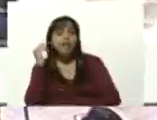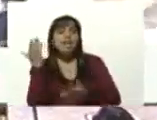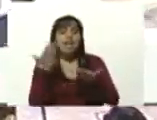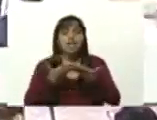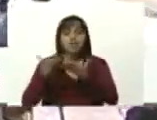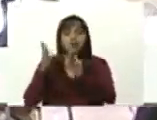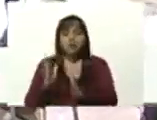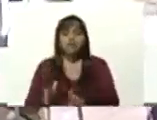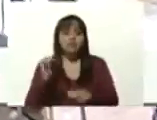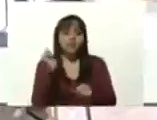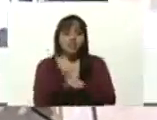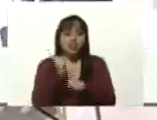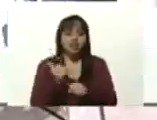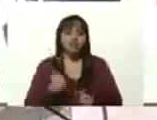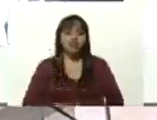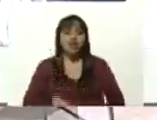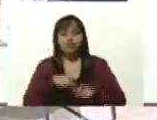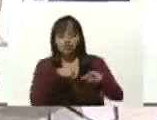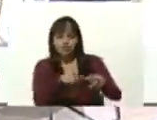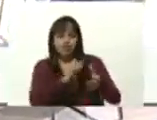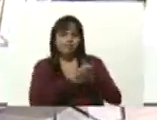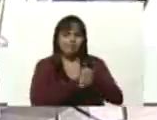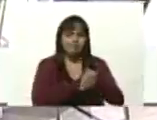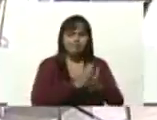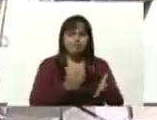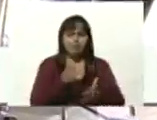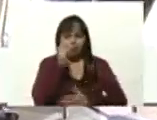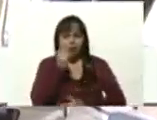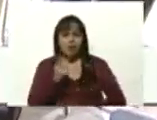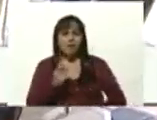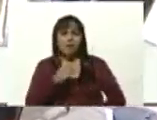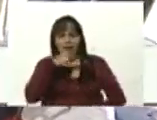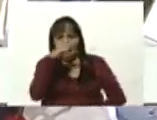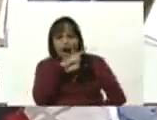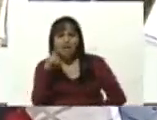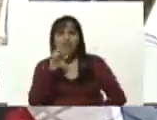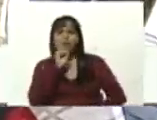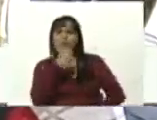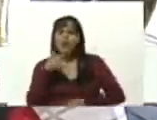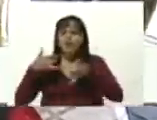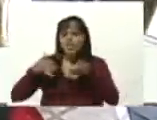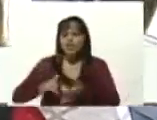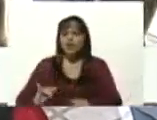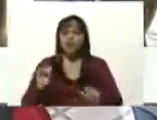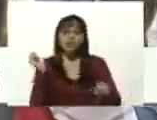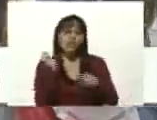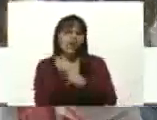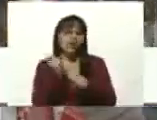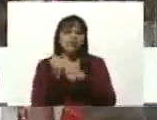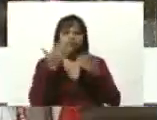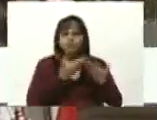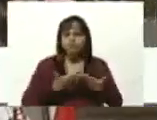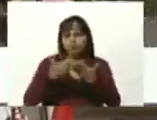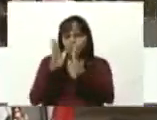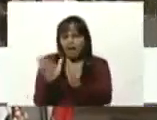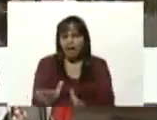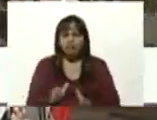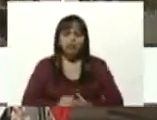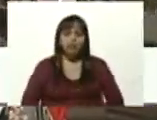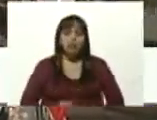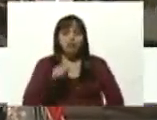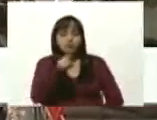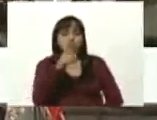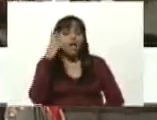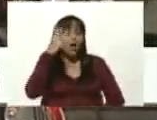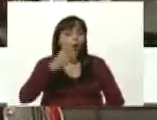trabajadora de usted compañero padre abuelo hijo trabajador estudiante de ustedes